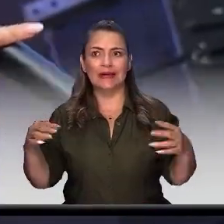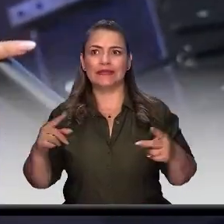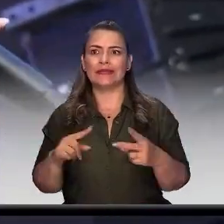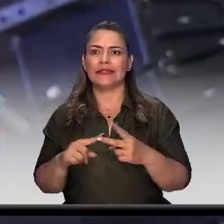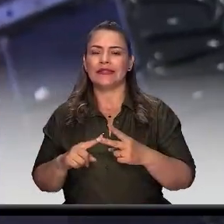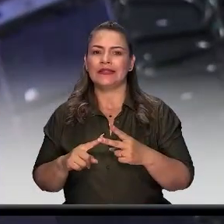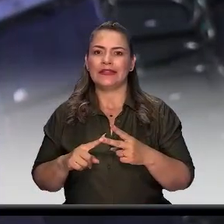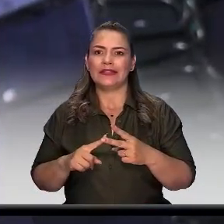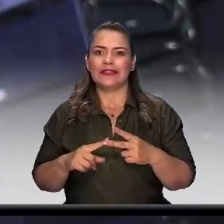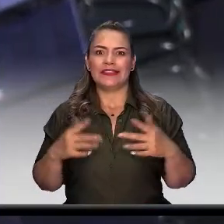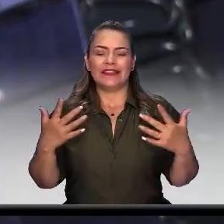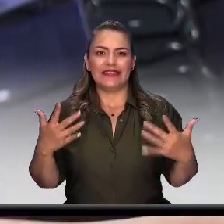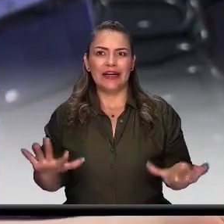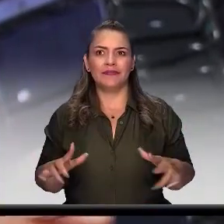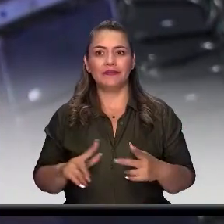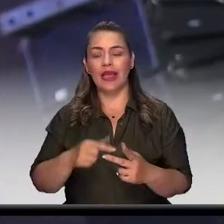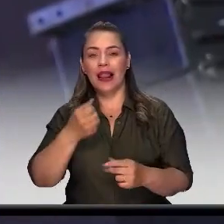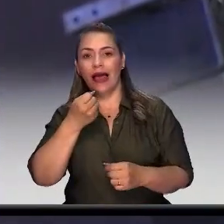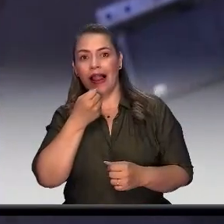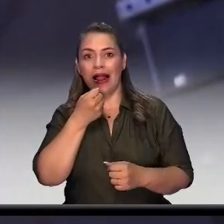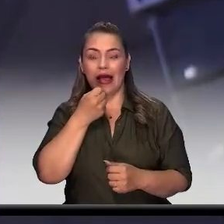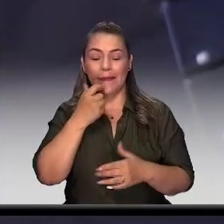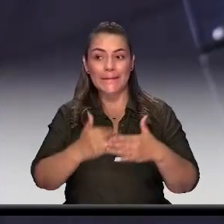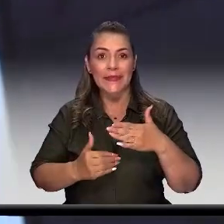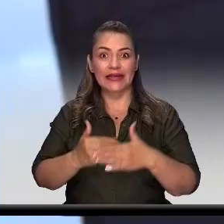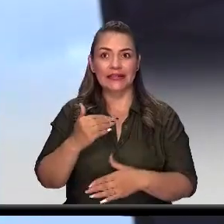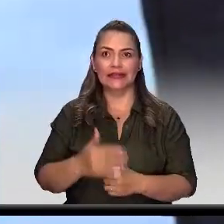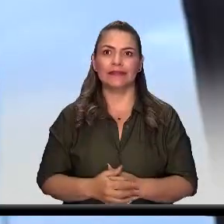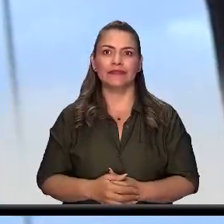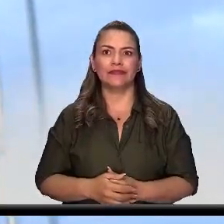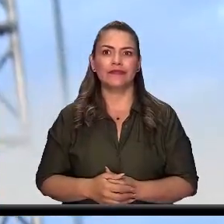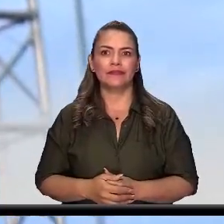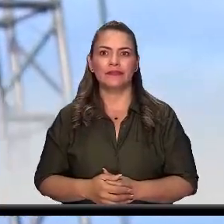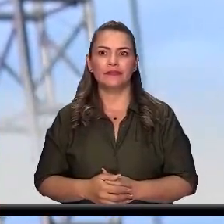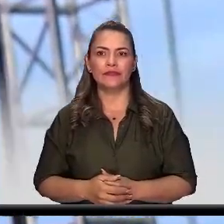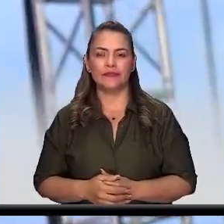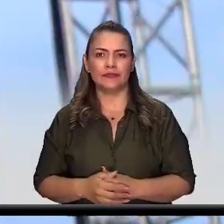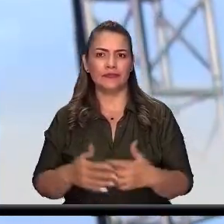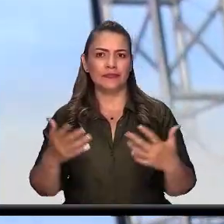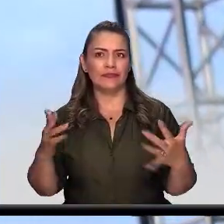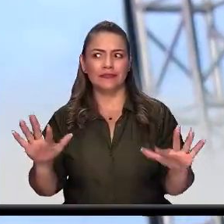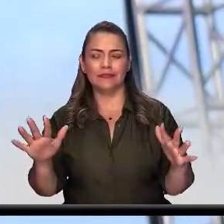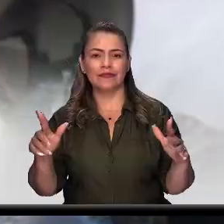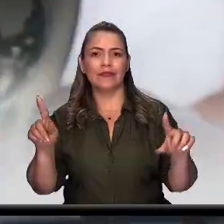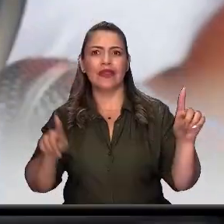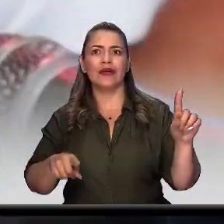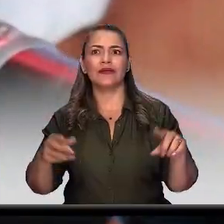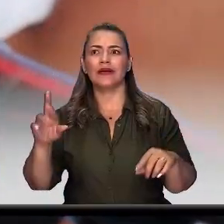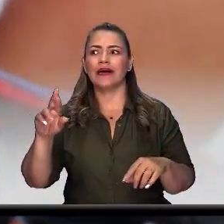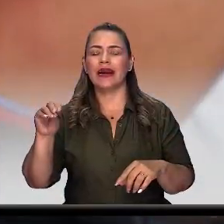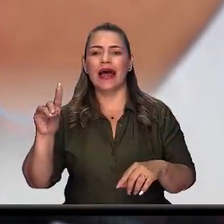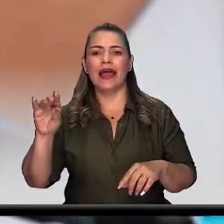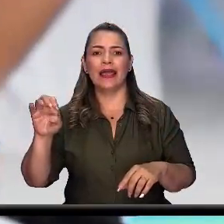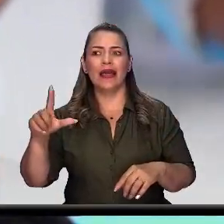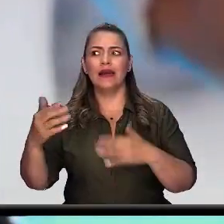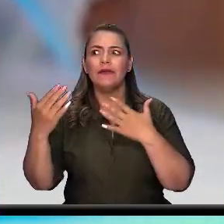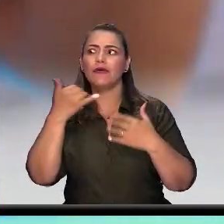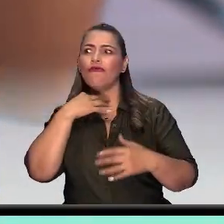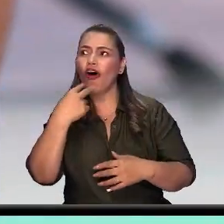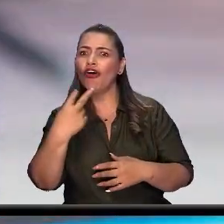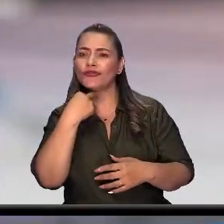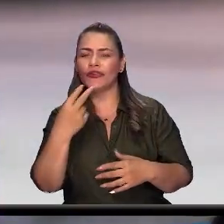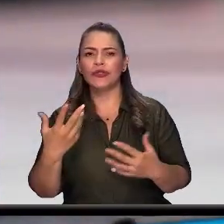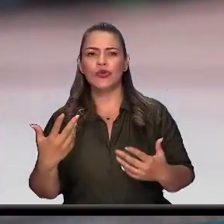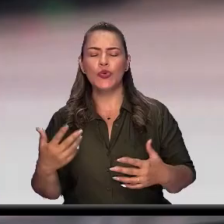que cuando iba a empezar a cantar la del público llamando por Raquel fue algo que yo dije